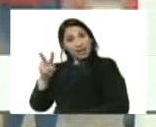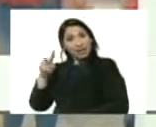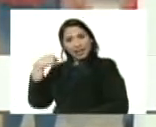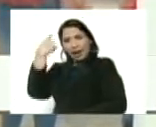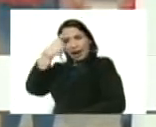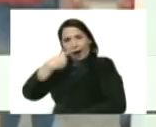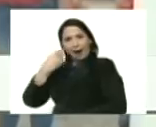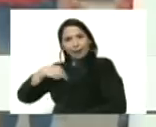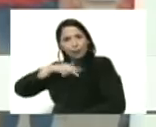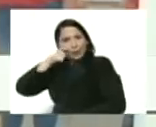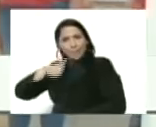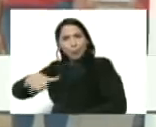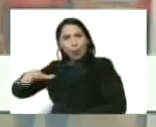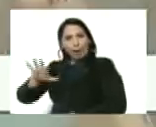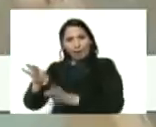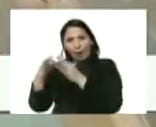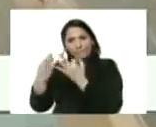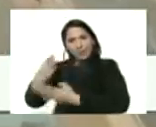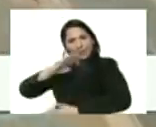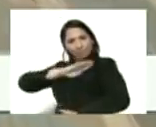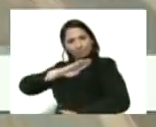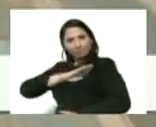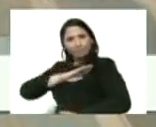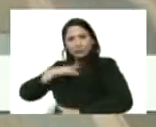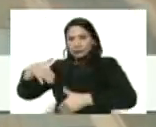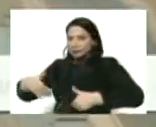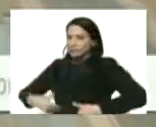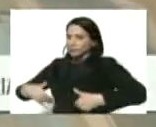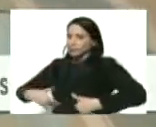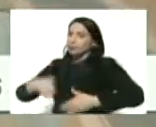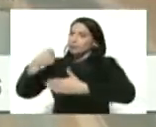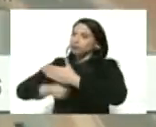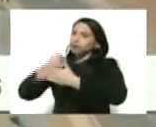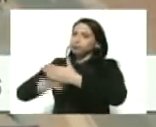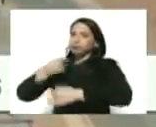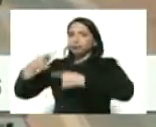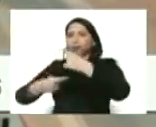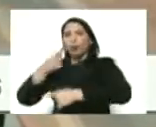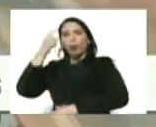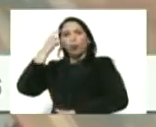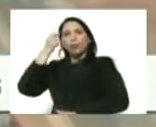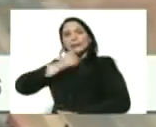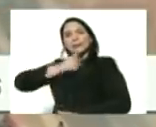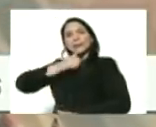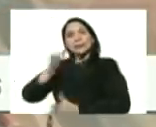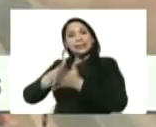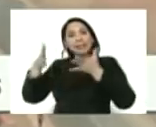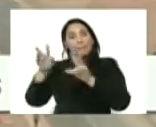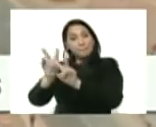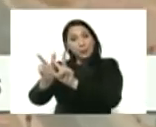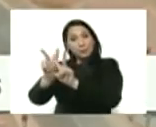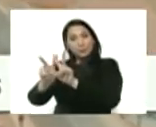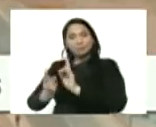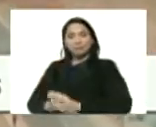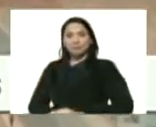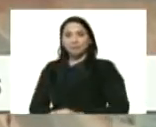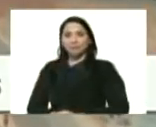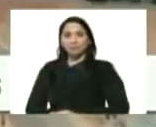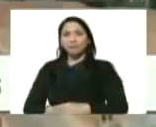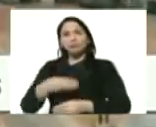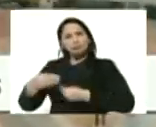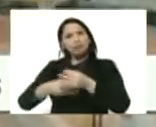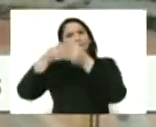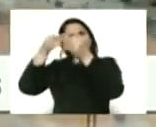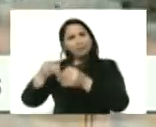pueblo, a nuestra familia, que con tanto esfuerzo, lucha, contancia, y la gran misión vivienda Venezuela, hacen